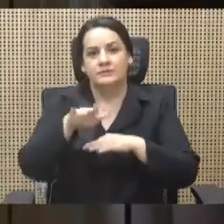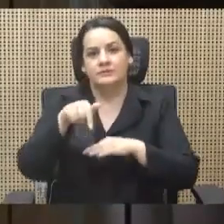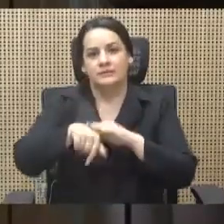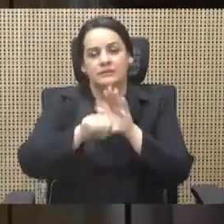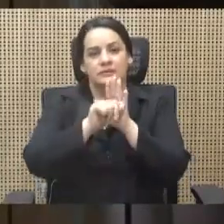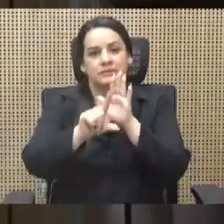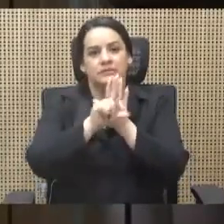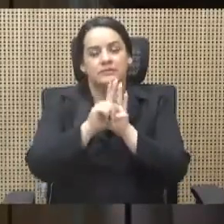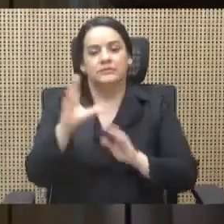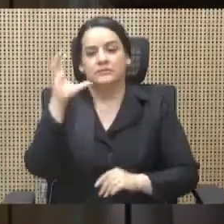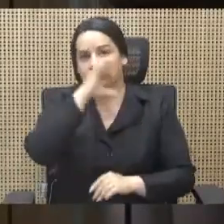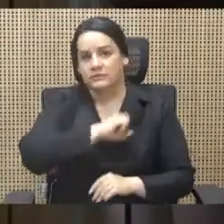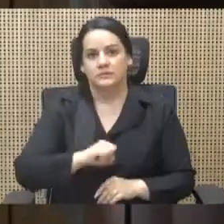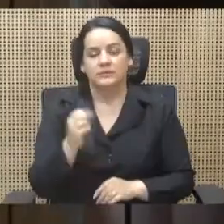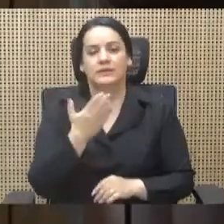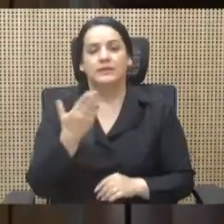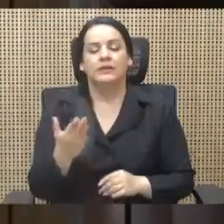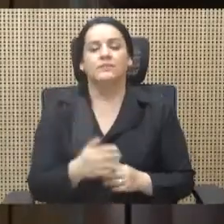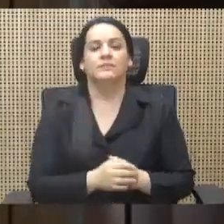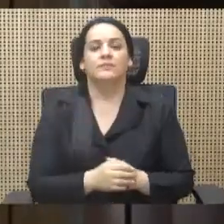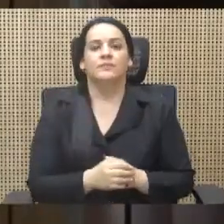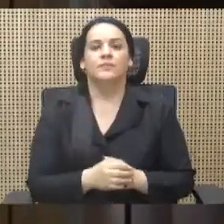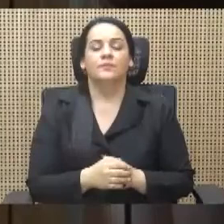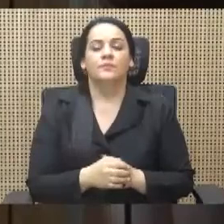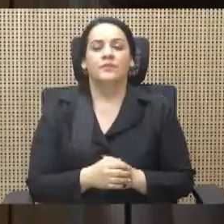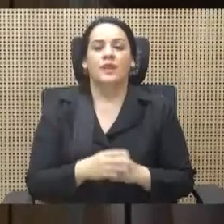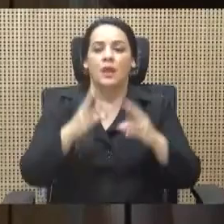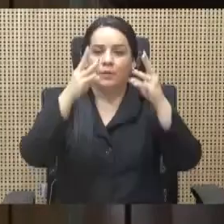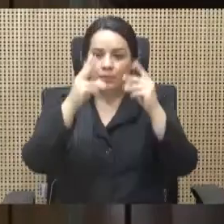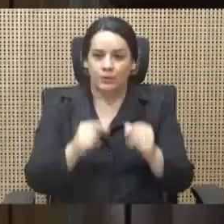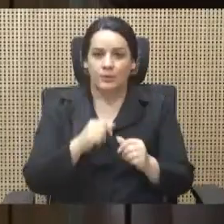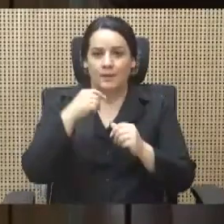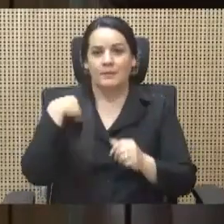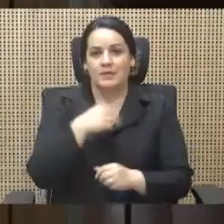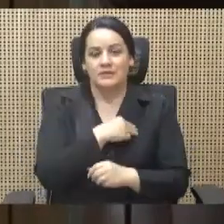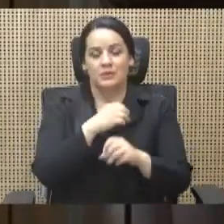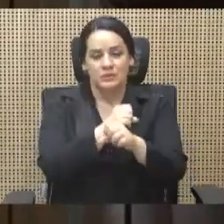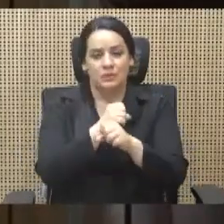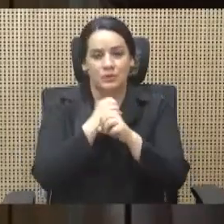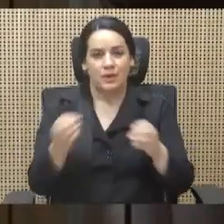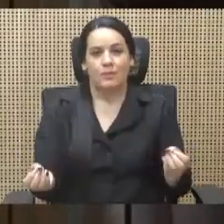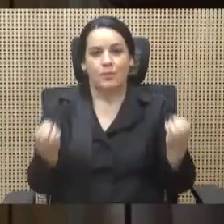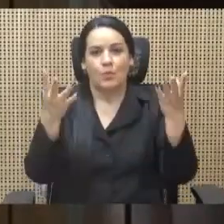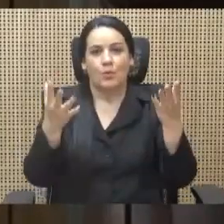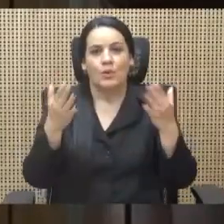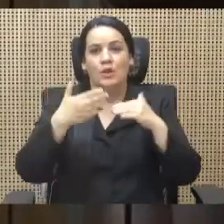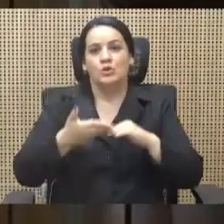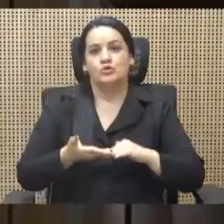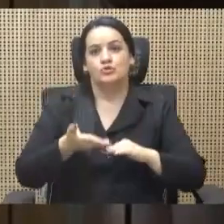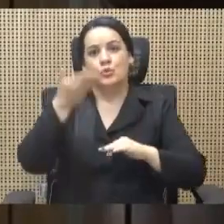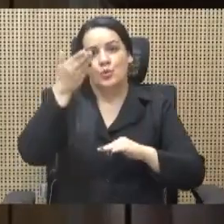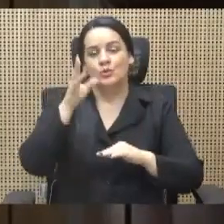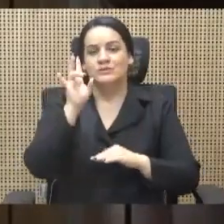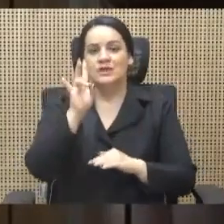que el presupuesto del Ministerio de Seguridad Pública subió un 7.8%,